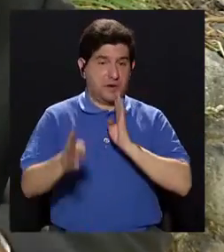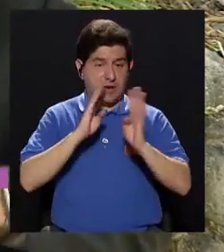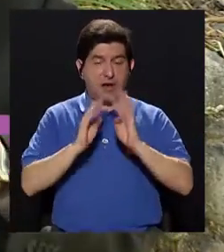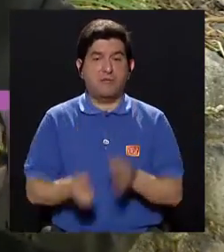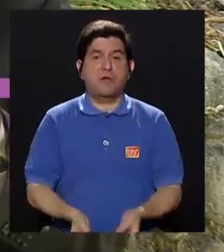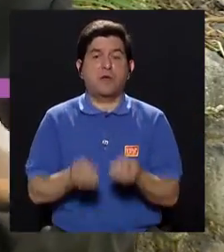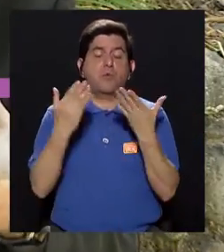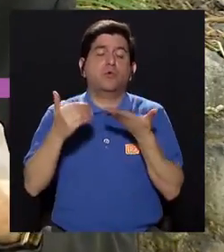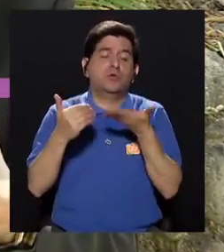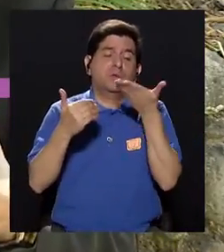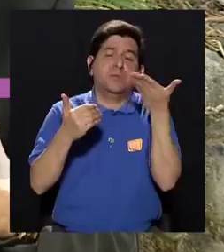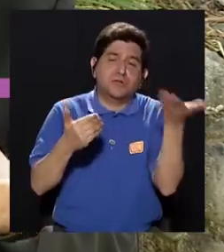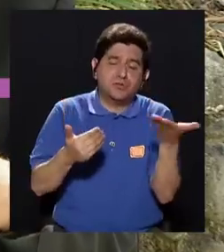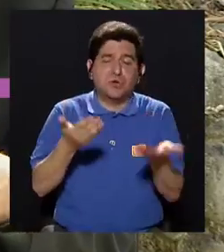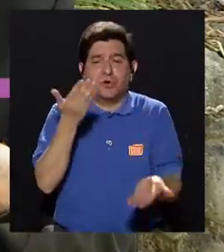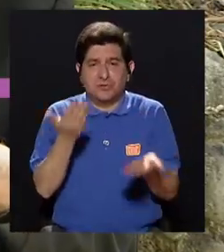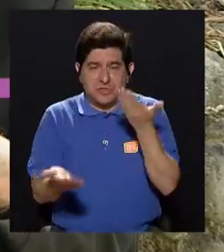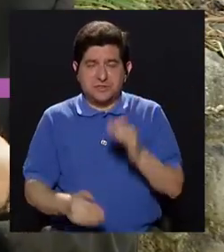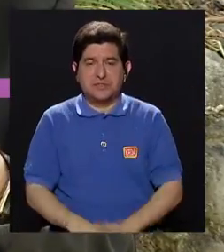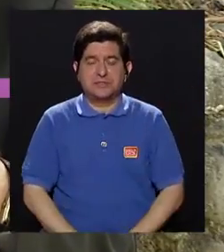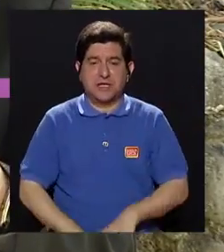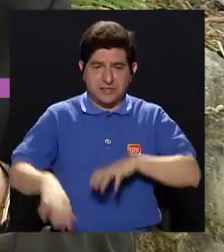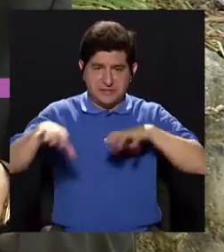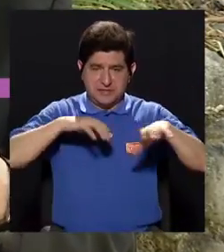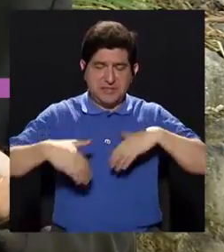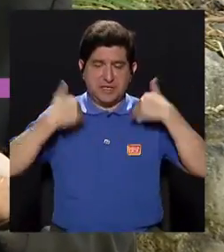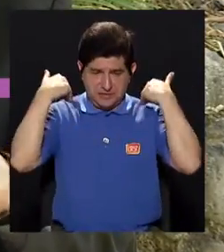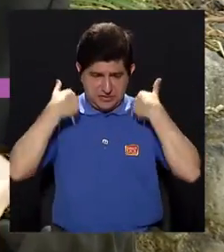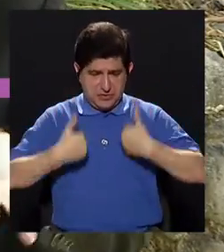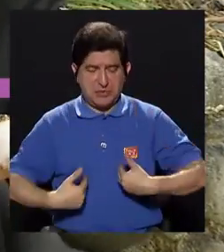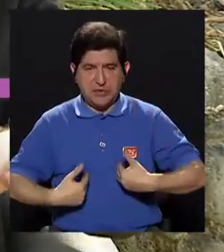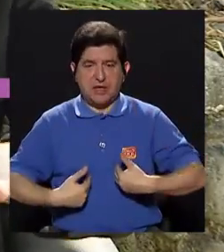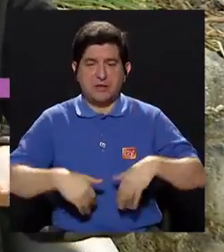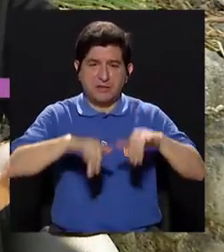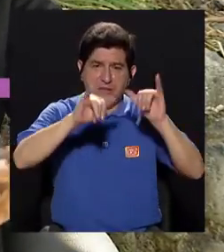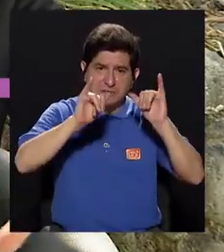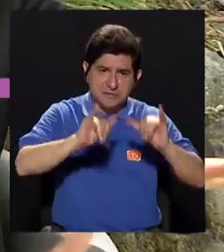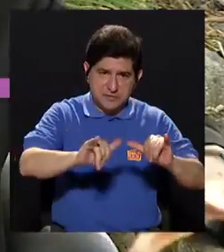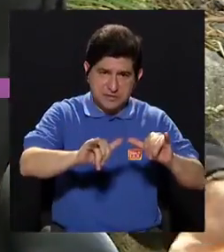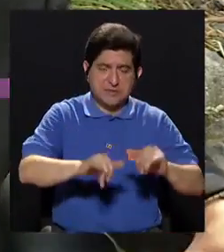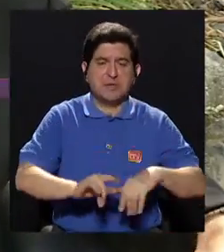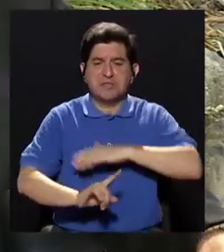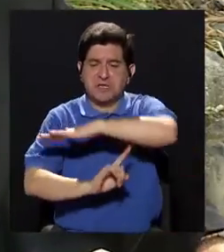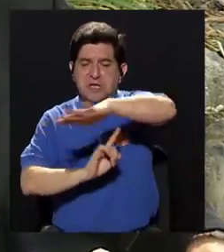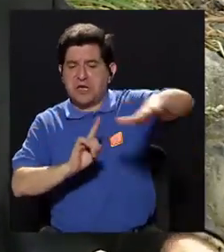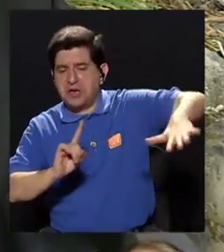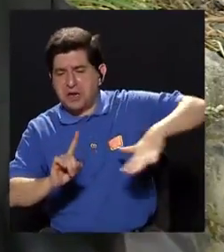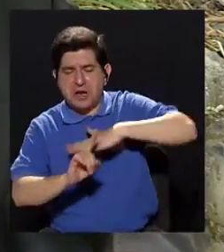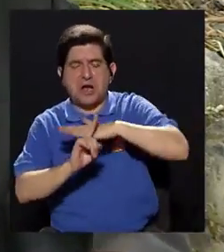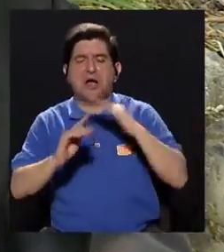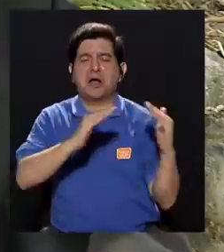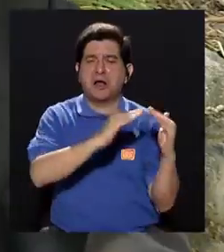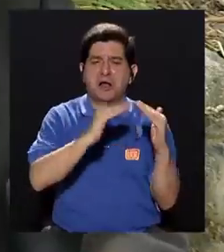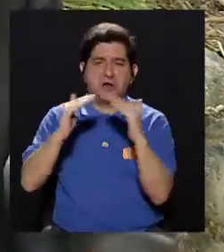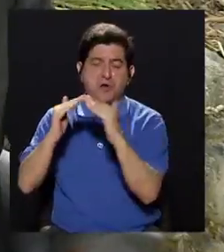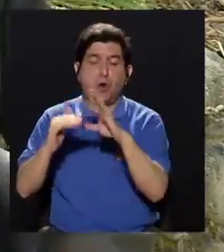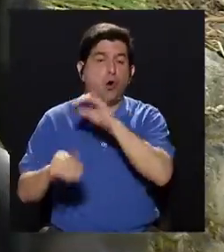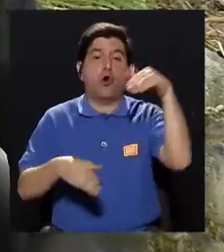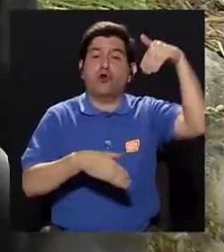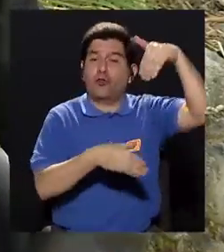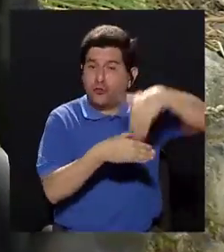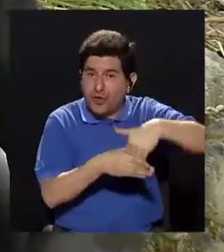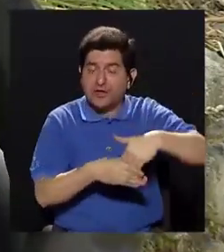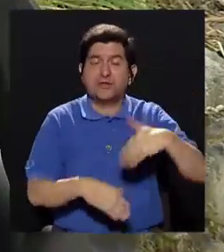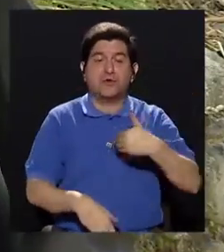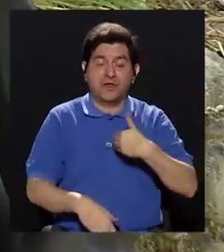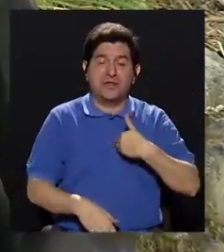Conversamos que hay muchos artefactos que se derivan de la misma actividad del ser humano que se acumulan en la periferia de las viviendas o aún dentro